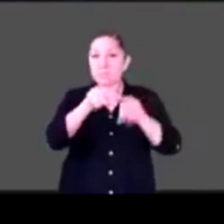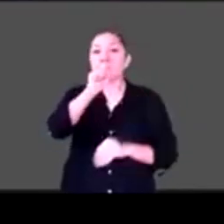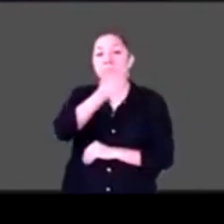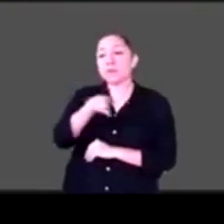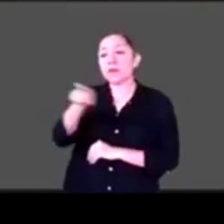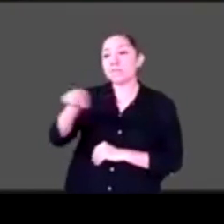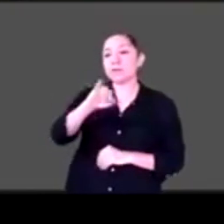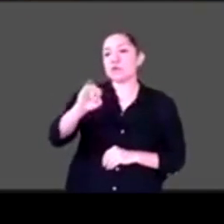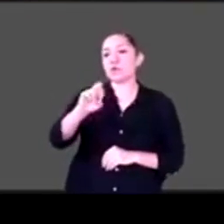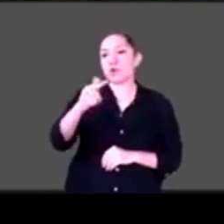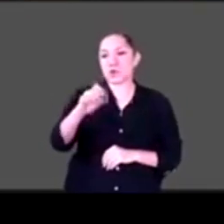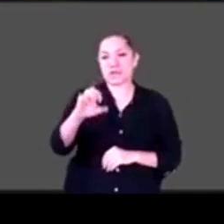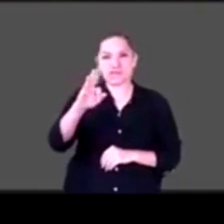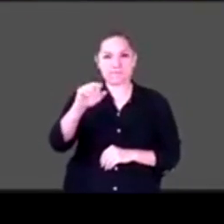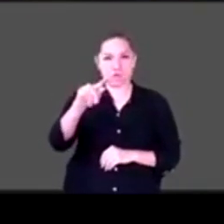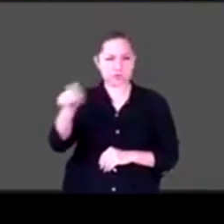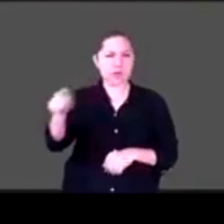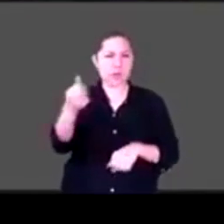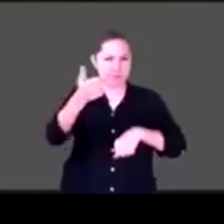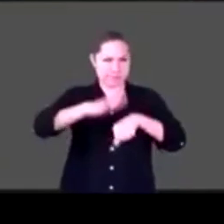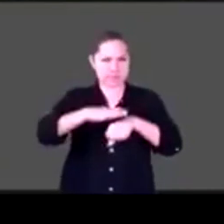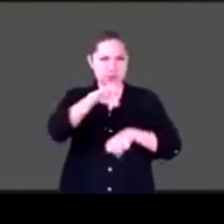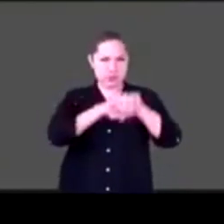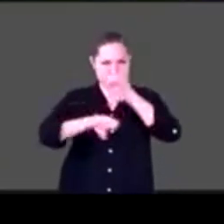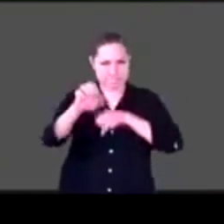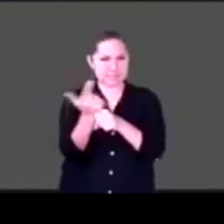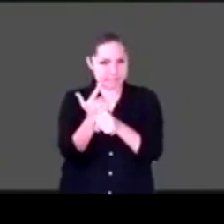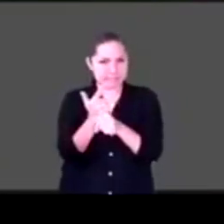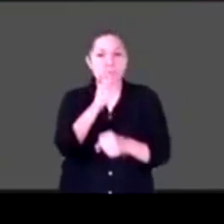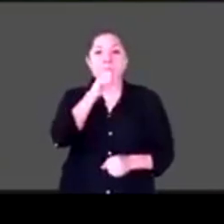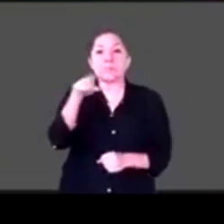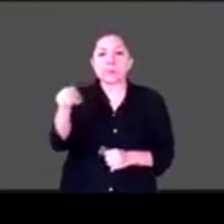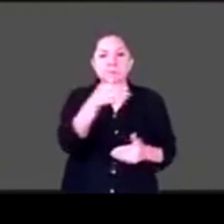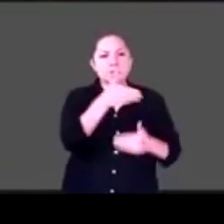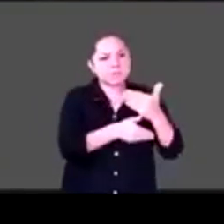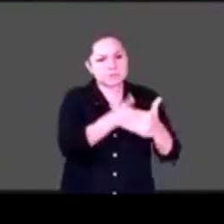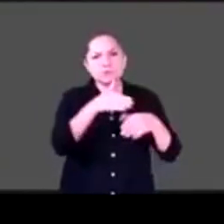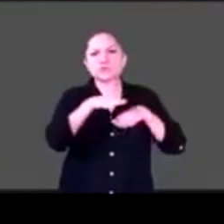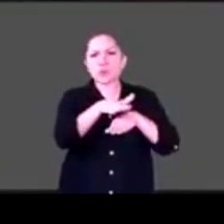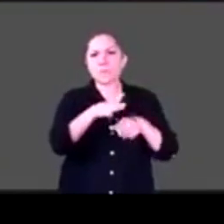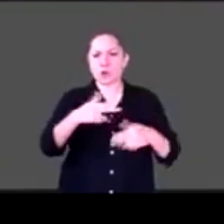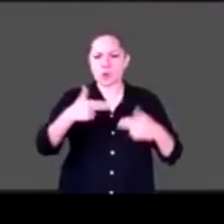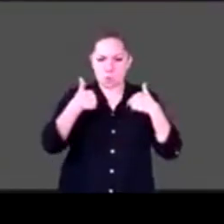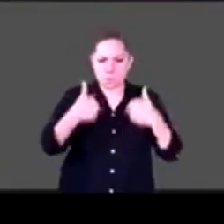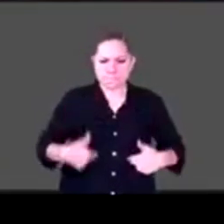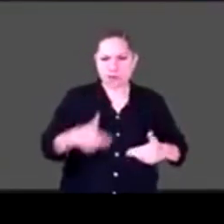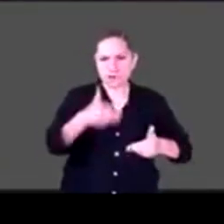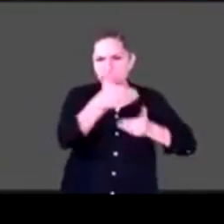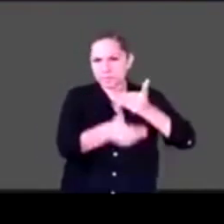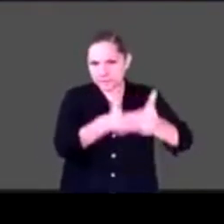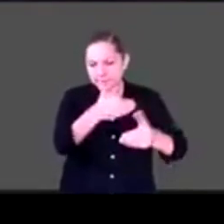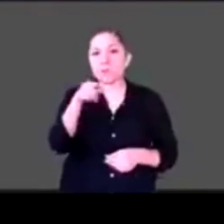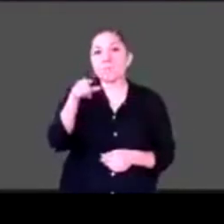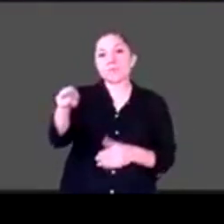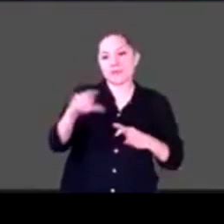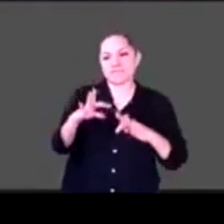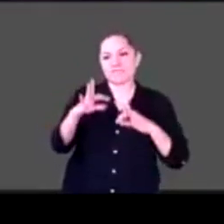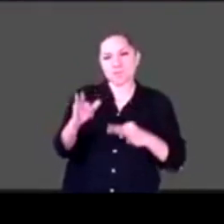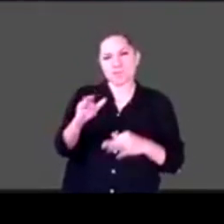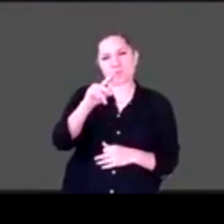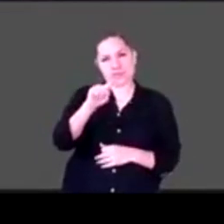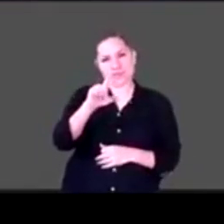maestro en Desarrollo Humano. Ha sido desde director de filosofía institucional de la Fundación Teletón, hasta consultor en procesos humanos,